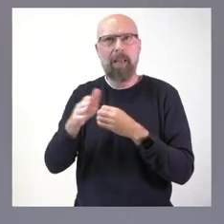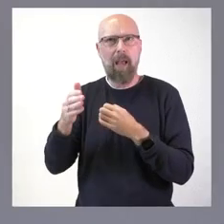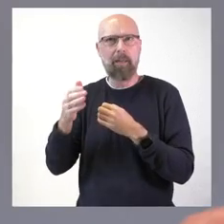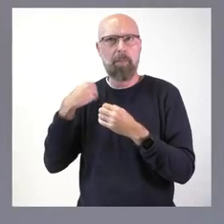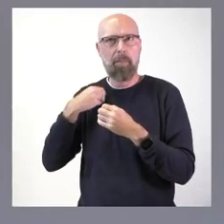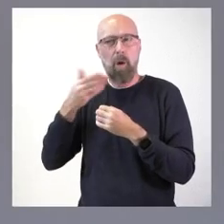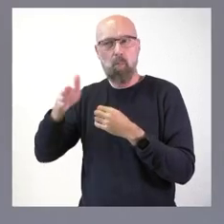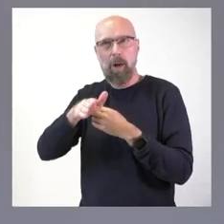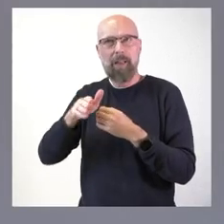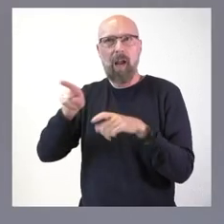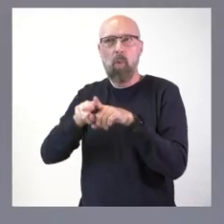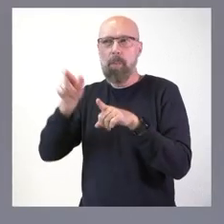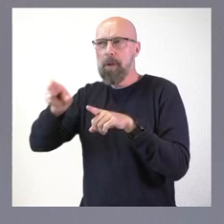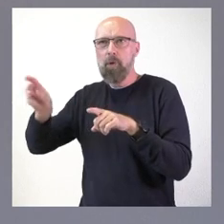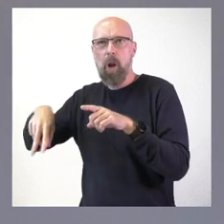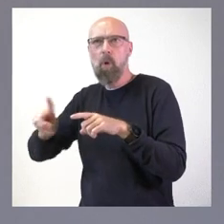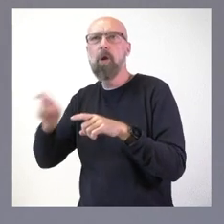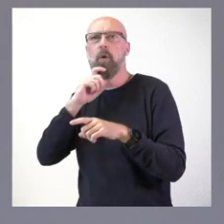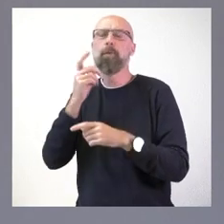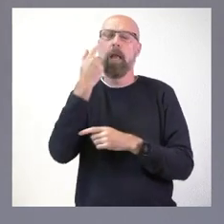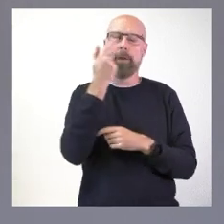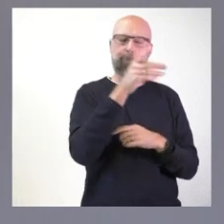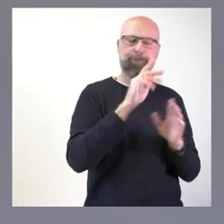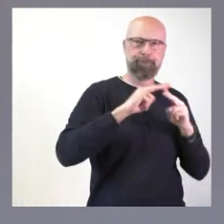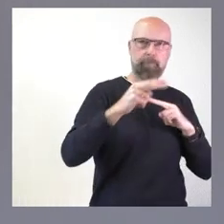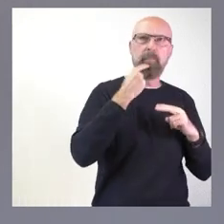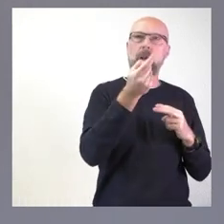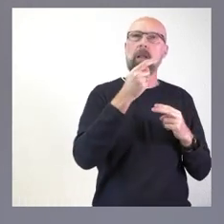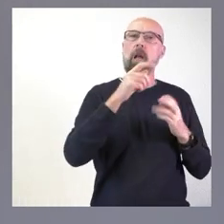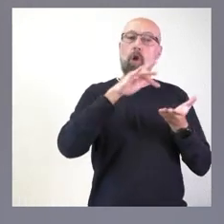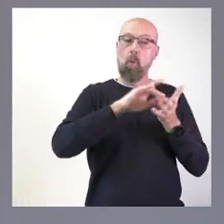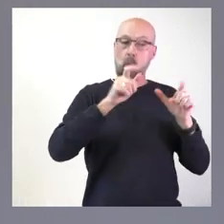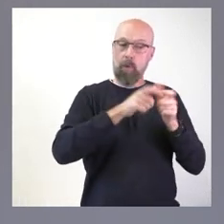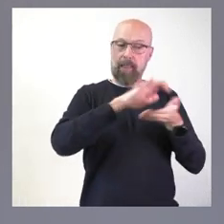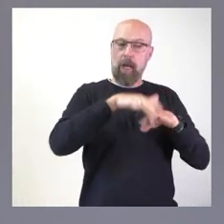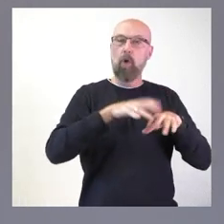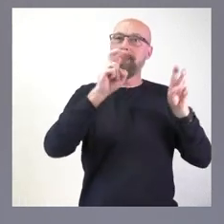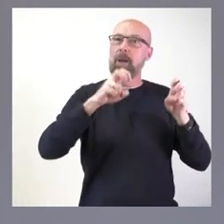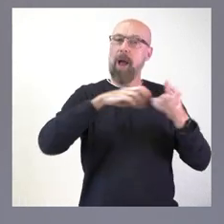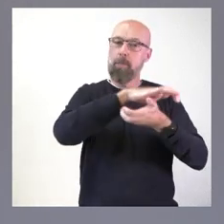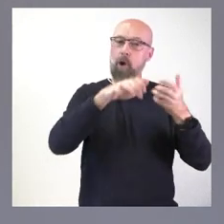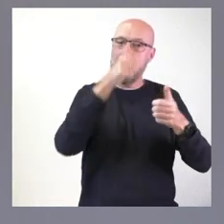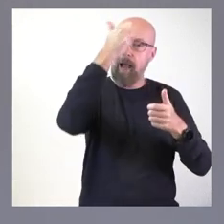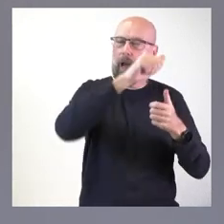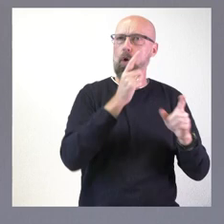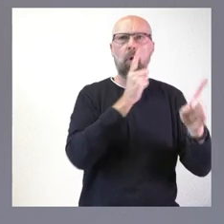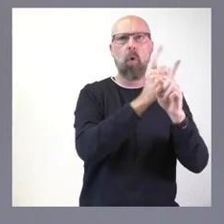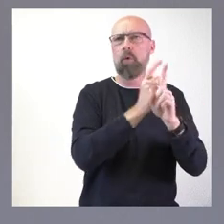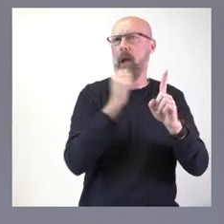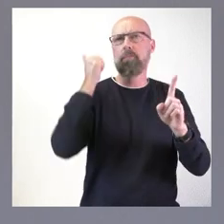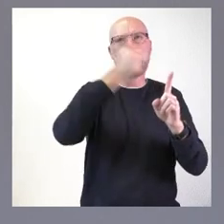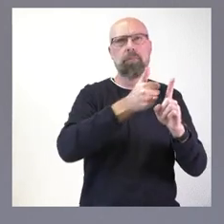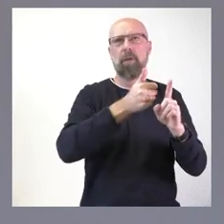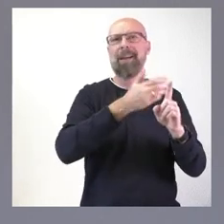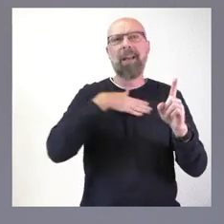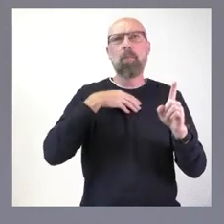Naturalmente, hemos mostrado siempre nuestro rechazo desde la Junta de Castilla y León a cualquier acto de violencia de género y, lógicamente, lo que deseamos es que caiga todo el peso de